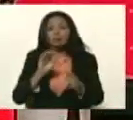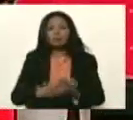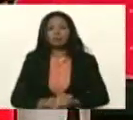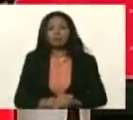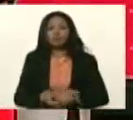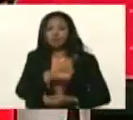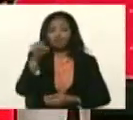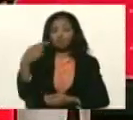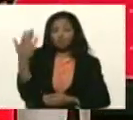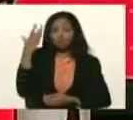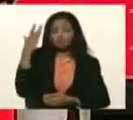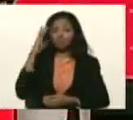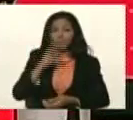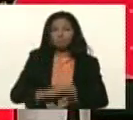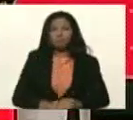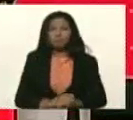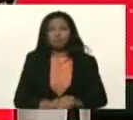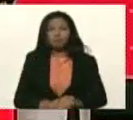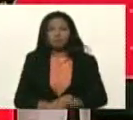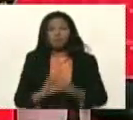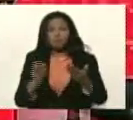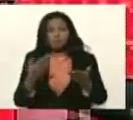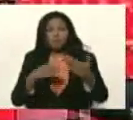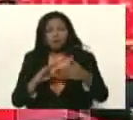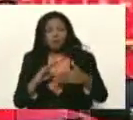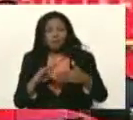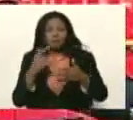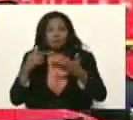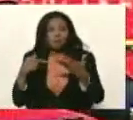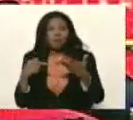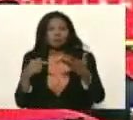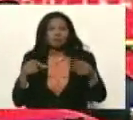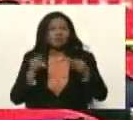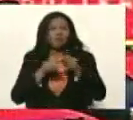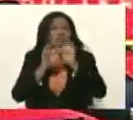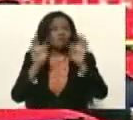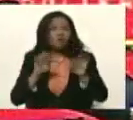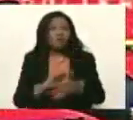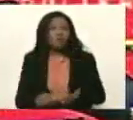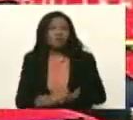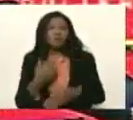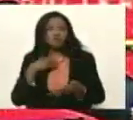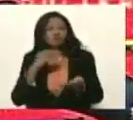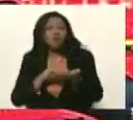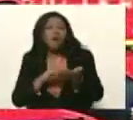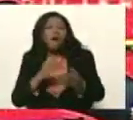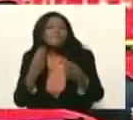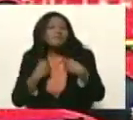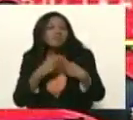ustedes, cuando uno está, en circunstancias, como las que les toca, vivir a ustedes,